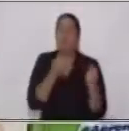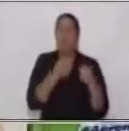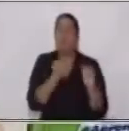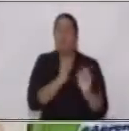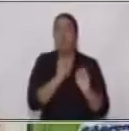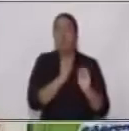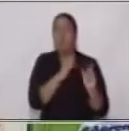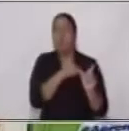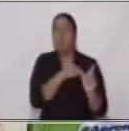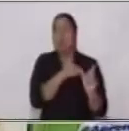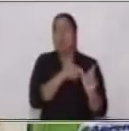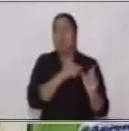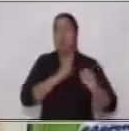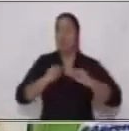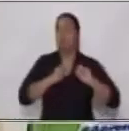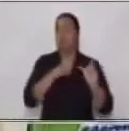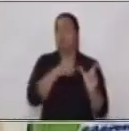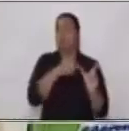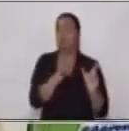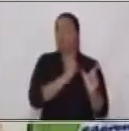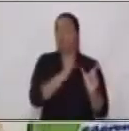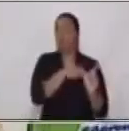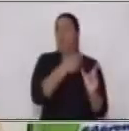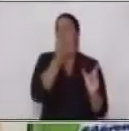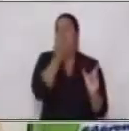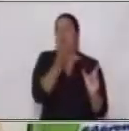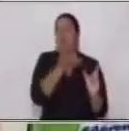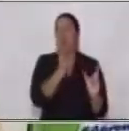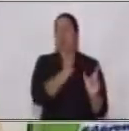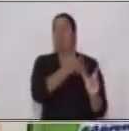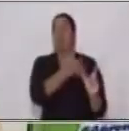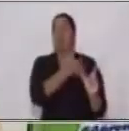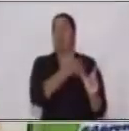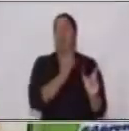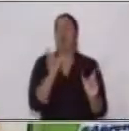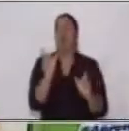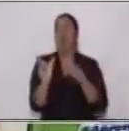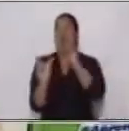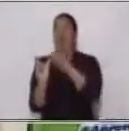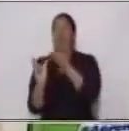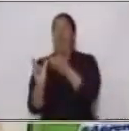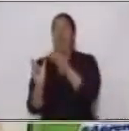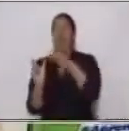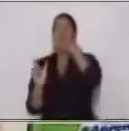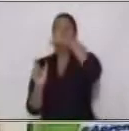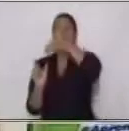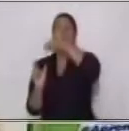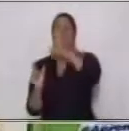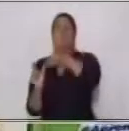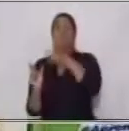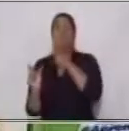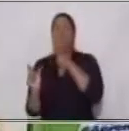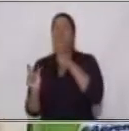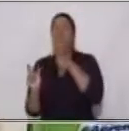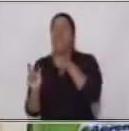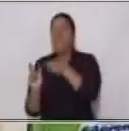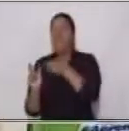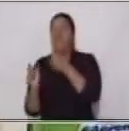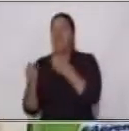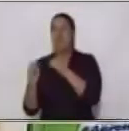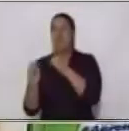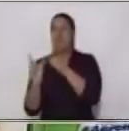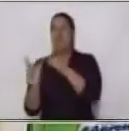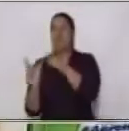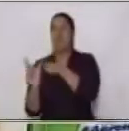acción el sujeto sino que está dentro del predicado encontrar quien en ese momento está realizando la acción por